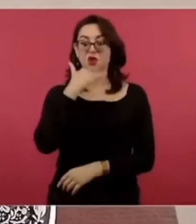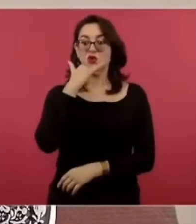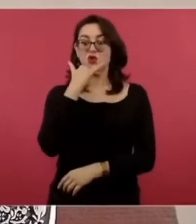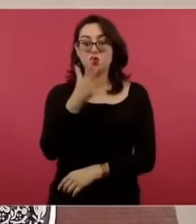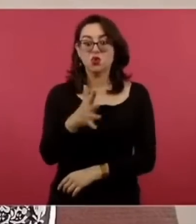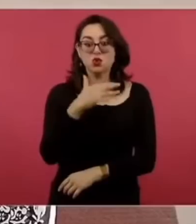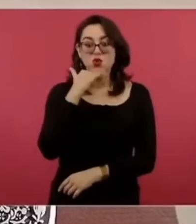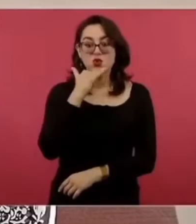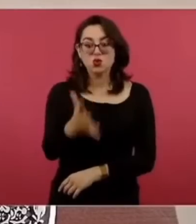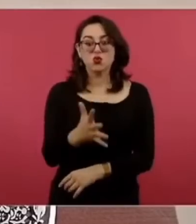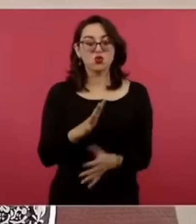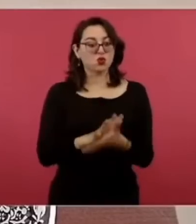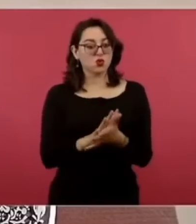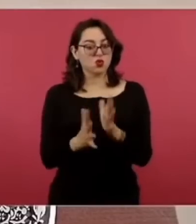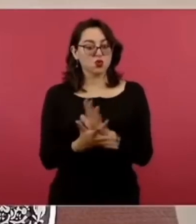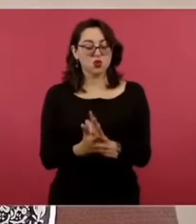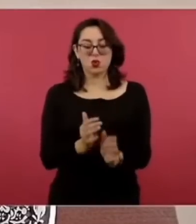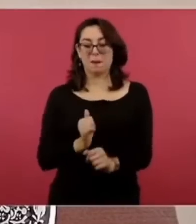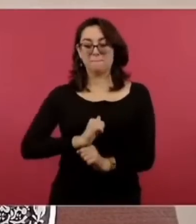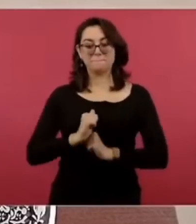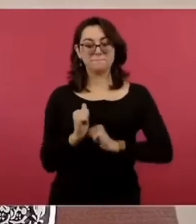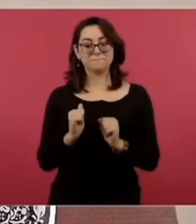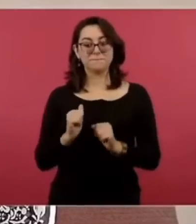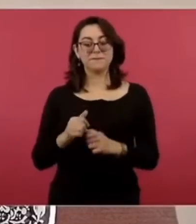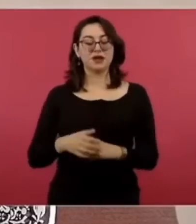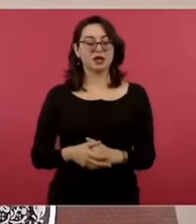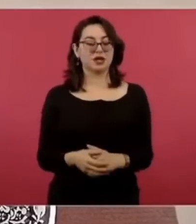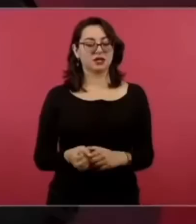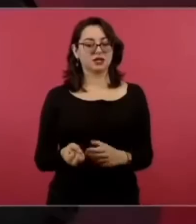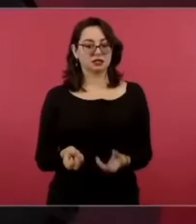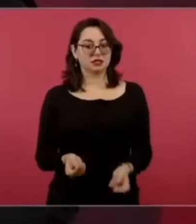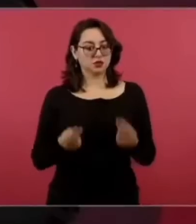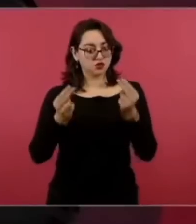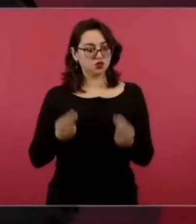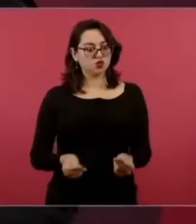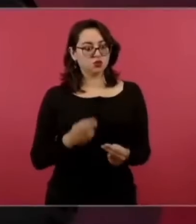influyentismos de privilegios